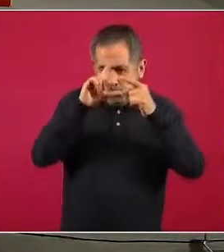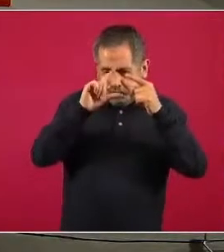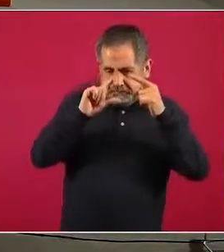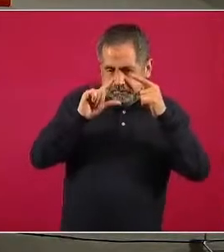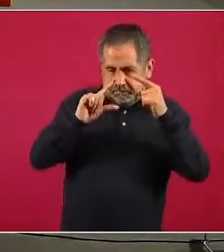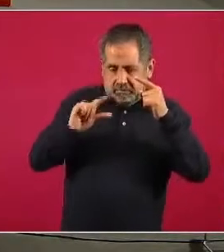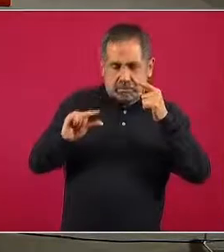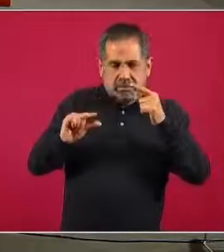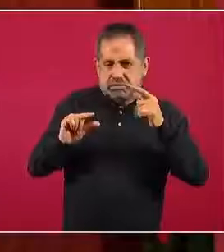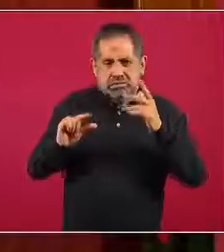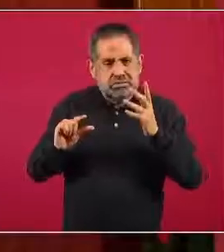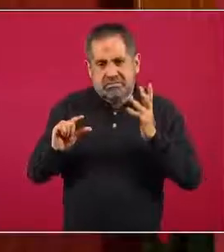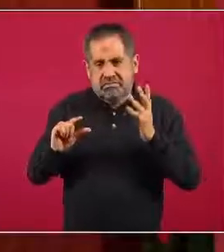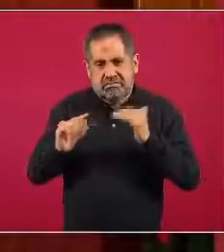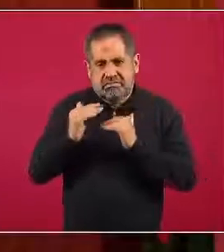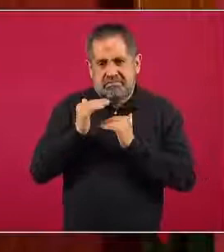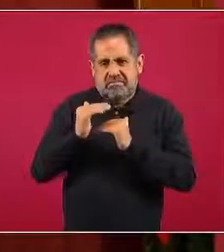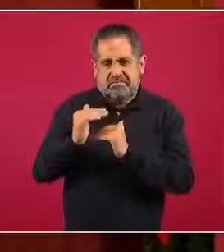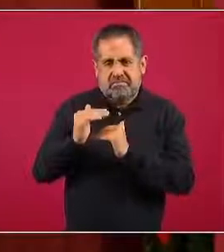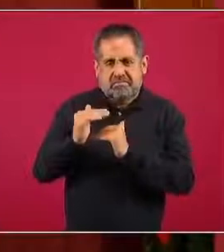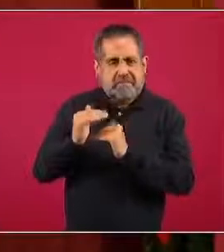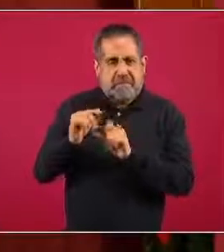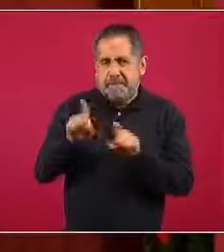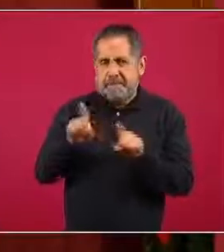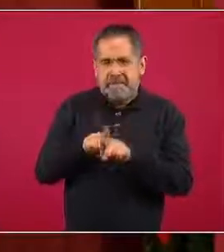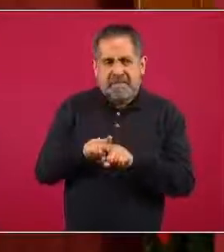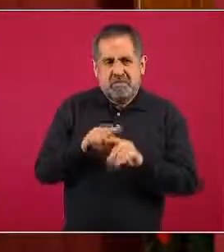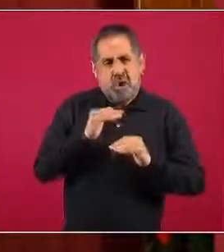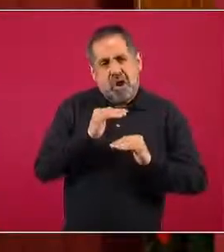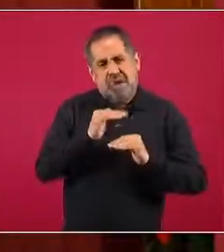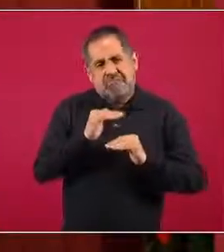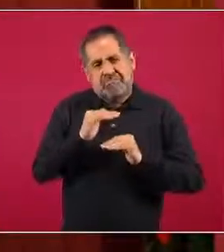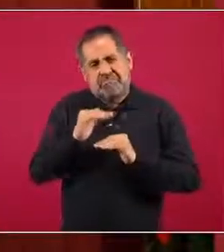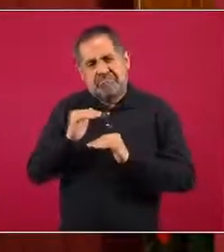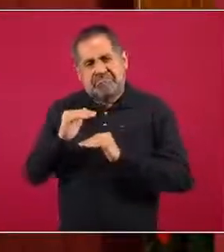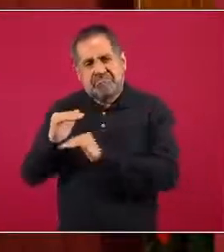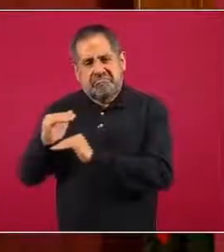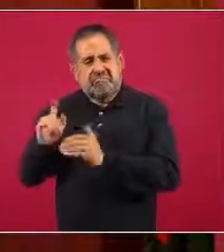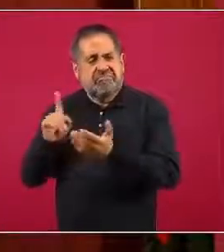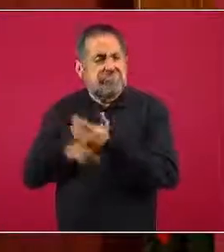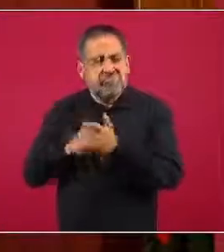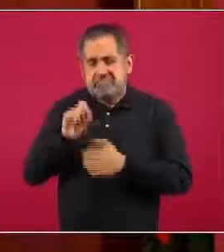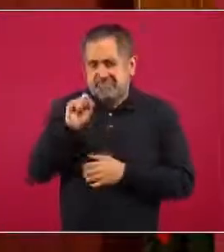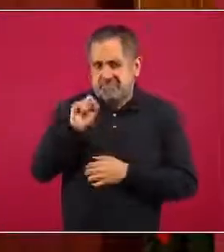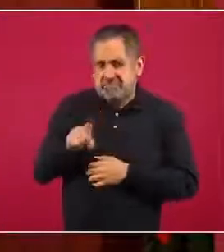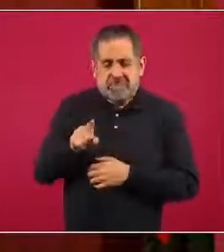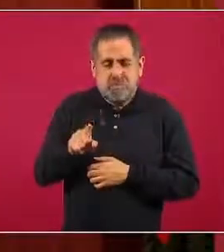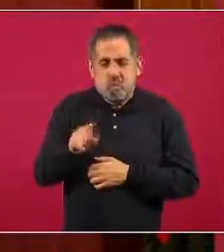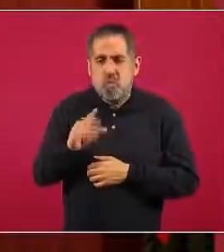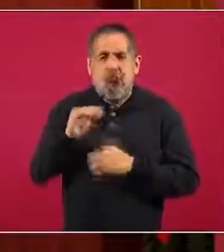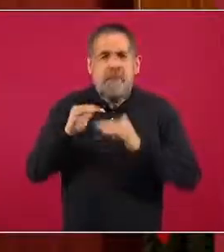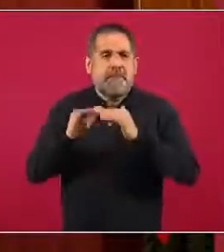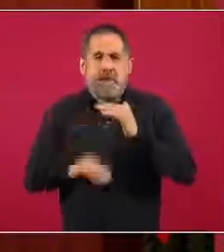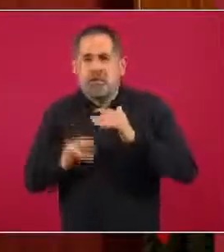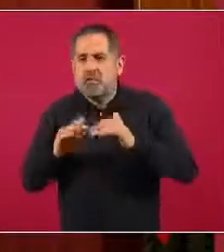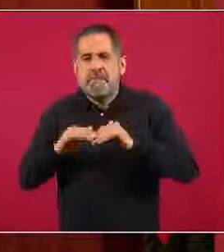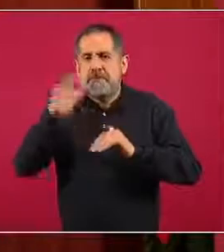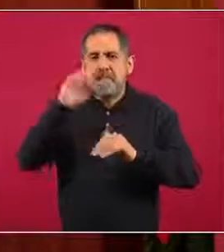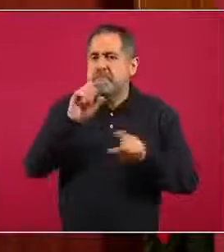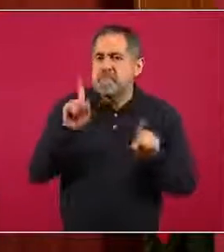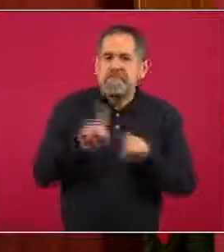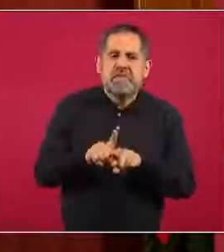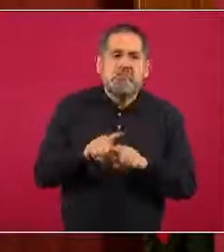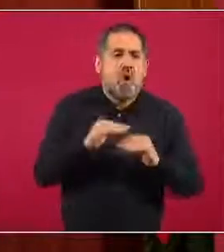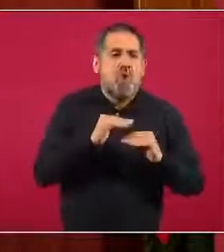descendente ha prácticamente cesado y ahora lo que tenemos es más bien un comportamiento en meseta, es decir, se ha estancado